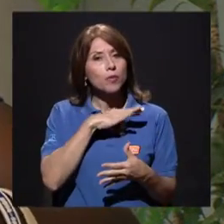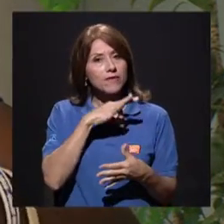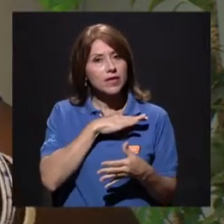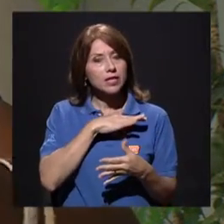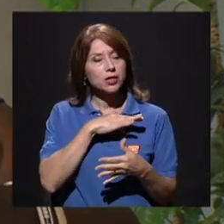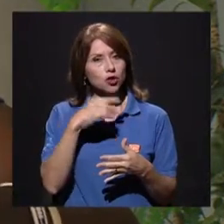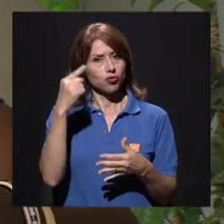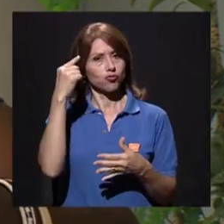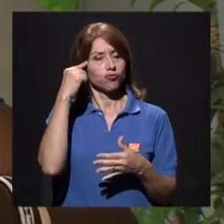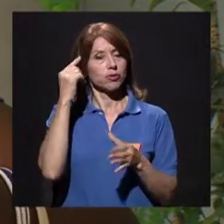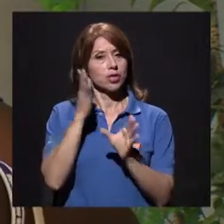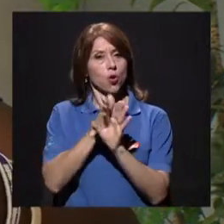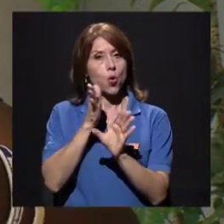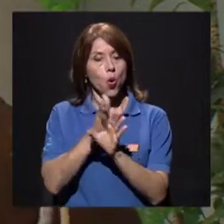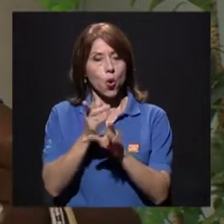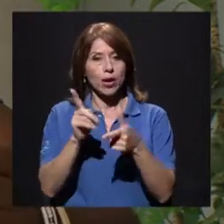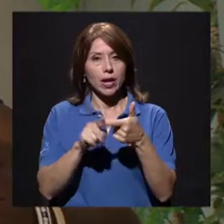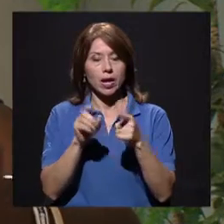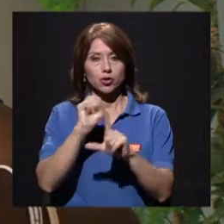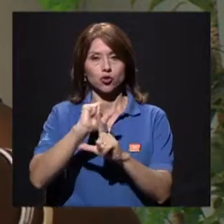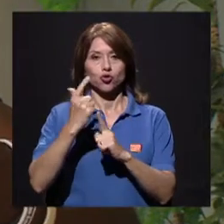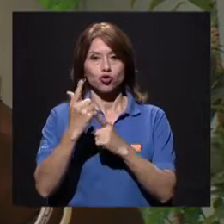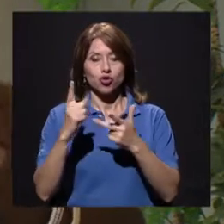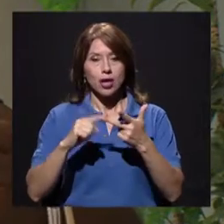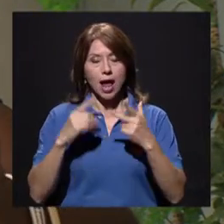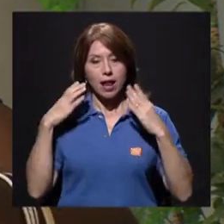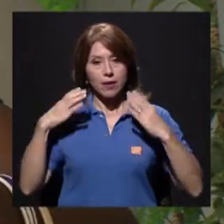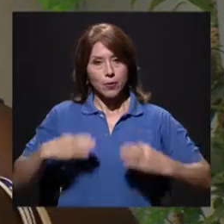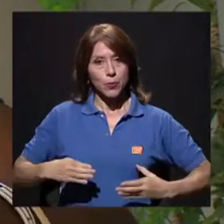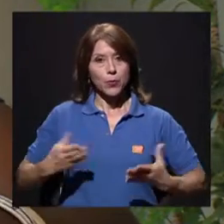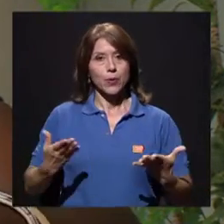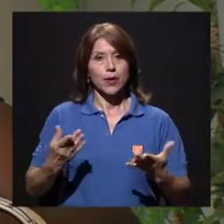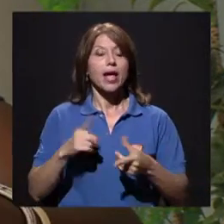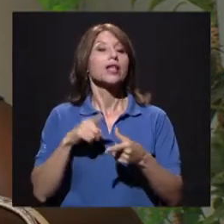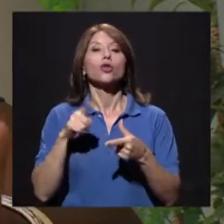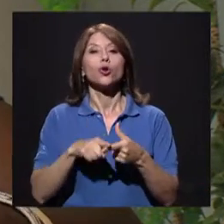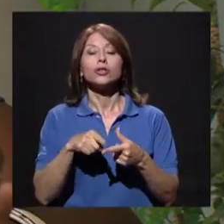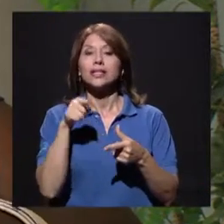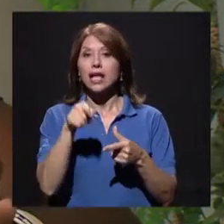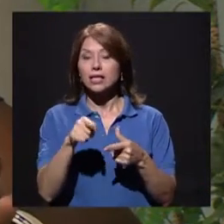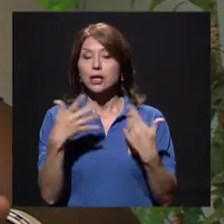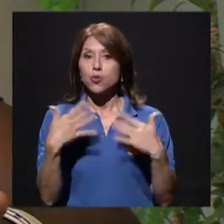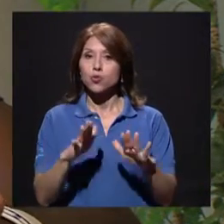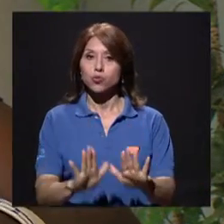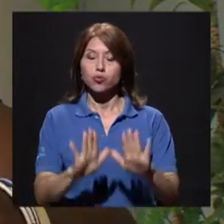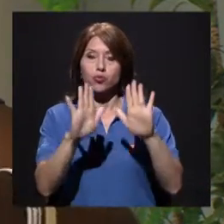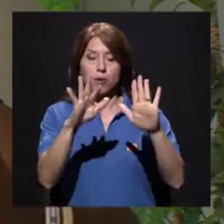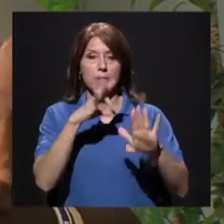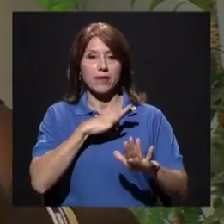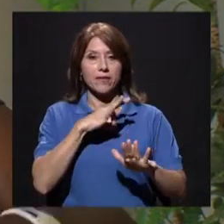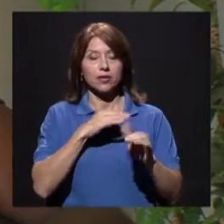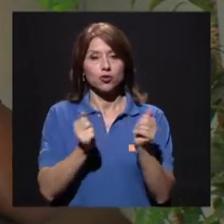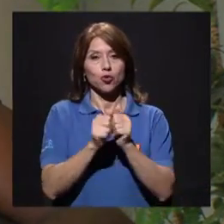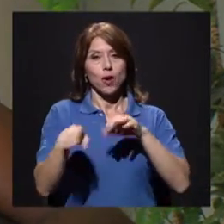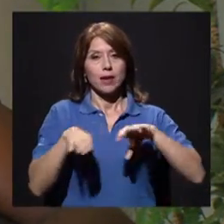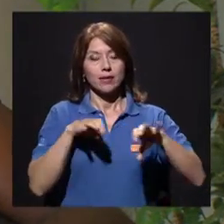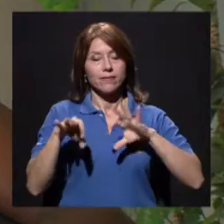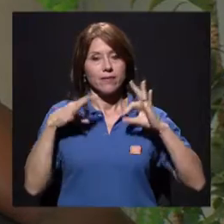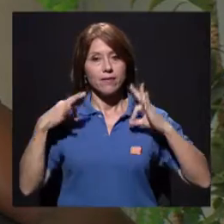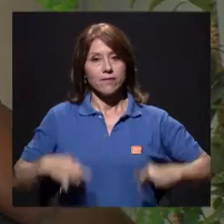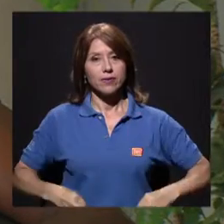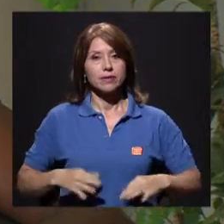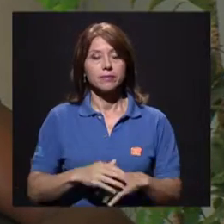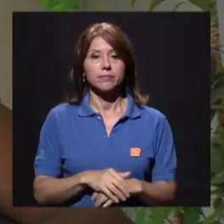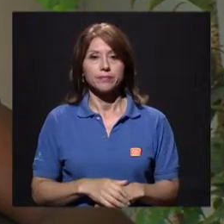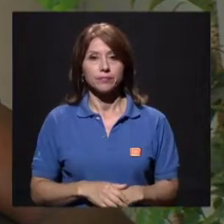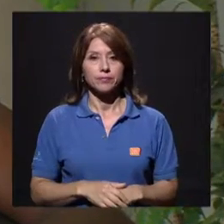psicológica, la parte social, la parte fisiológica. Entonces, esos son los grandes beneficios que conlleva la actividad física.